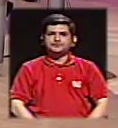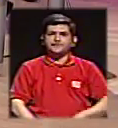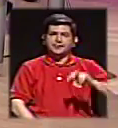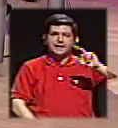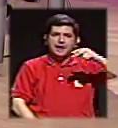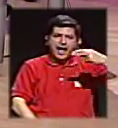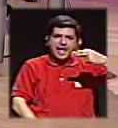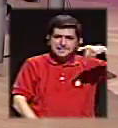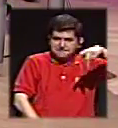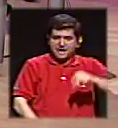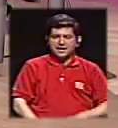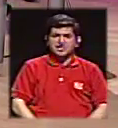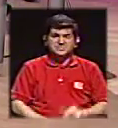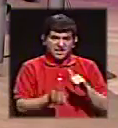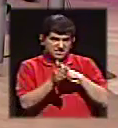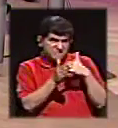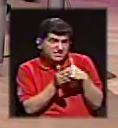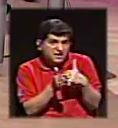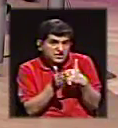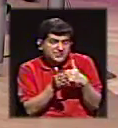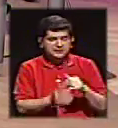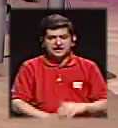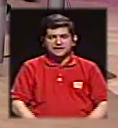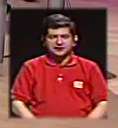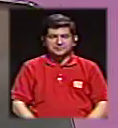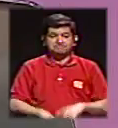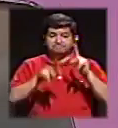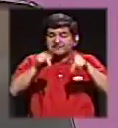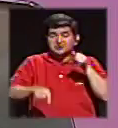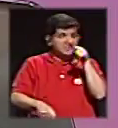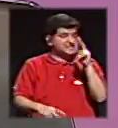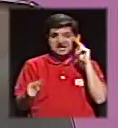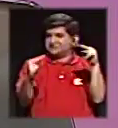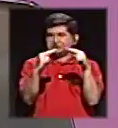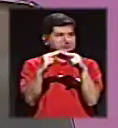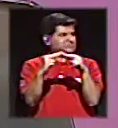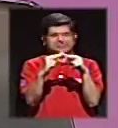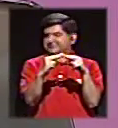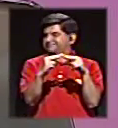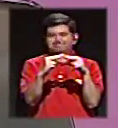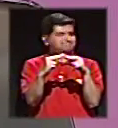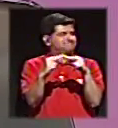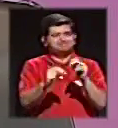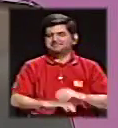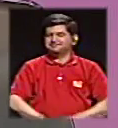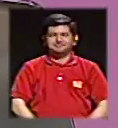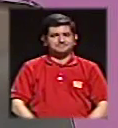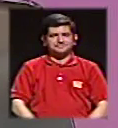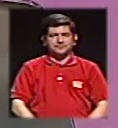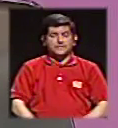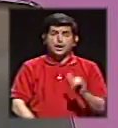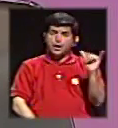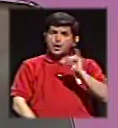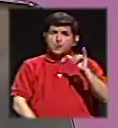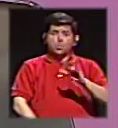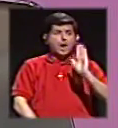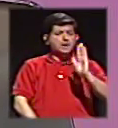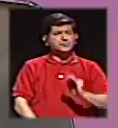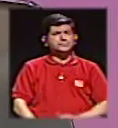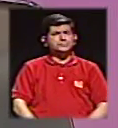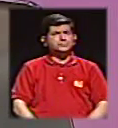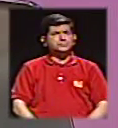¿Anny? Su debilidad es que precisamente la gente no lo conoce. Y bueno, también sus